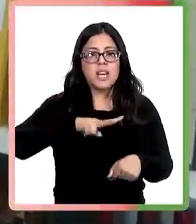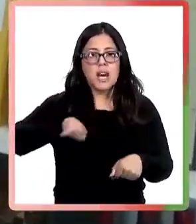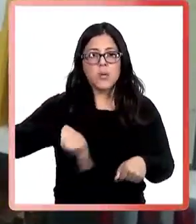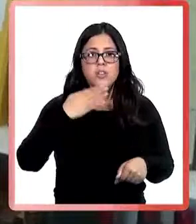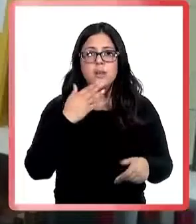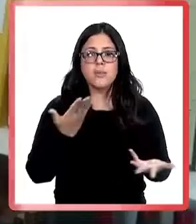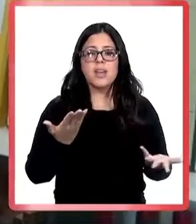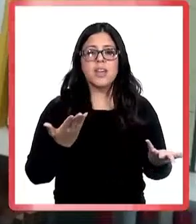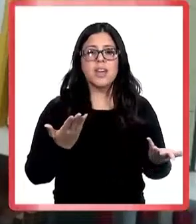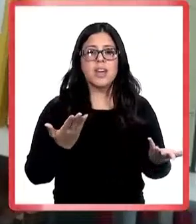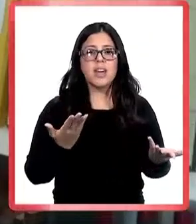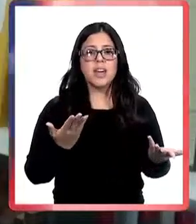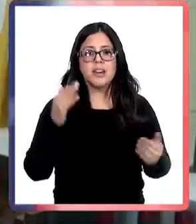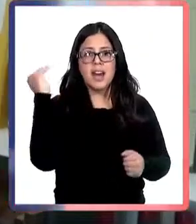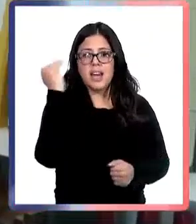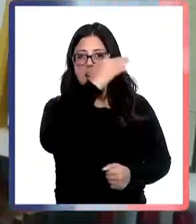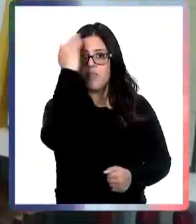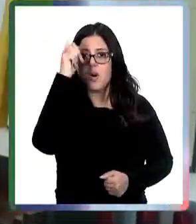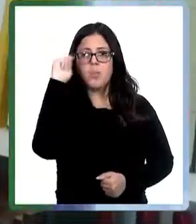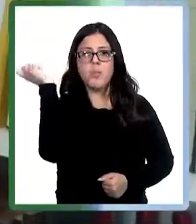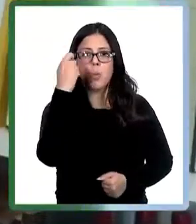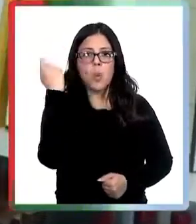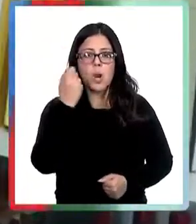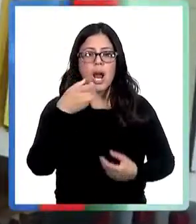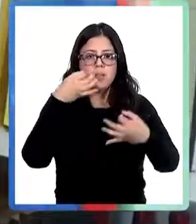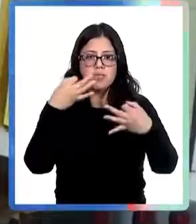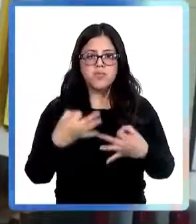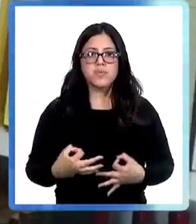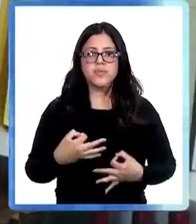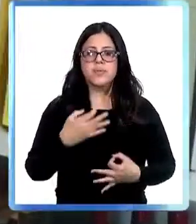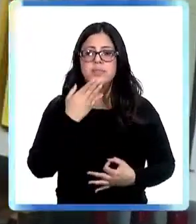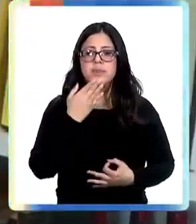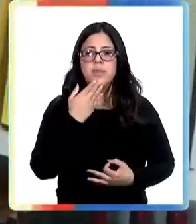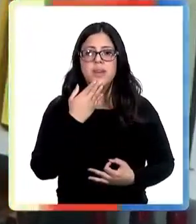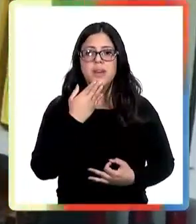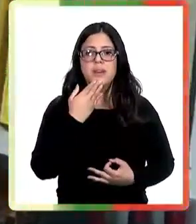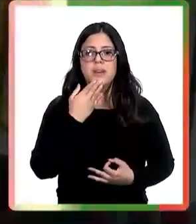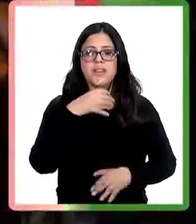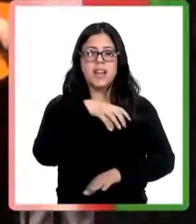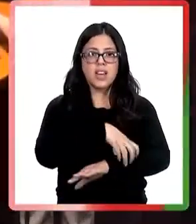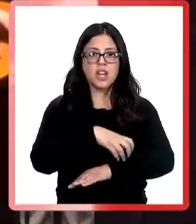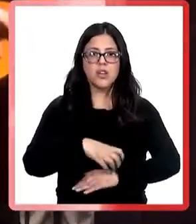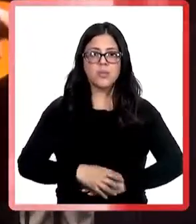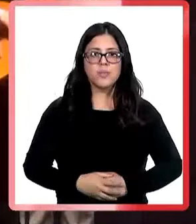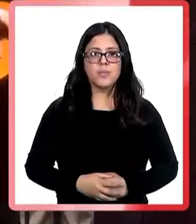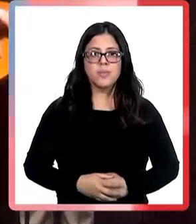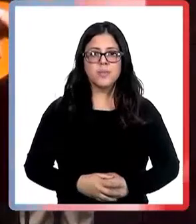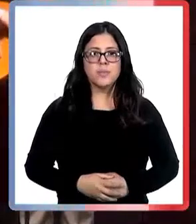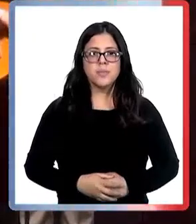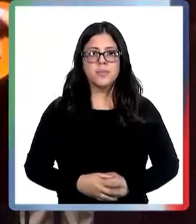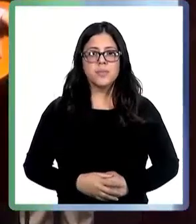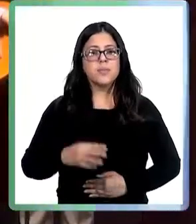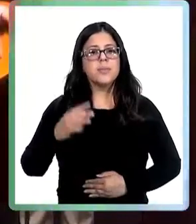cercanos también a la música popular de raíz y popular de los músicos regionales